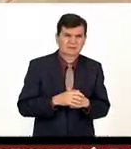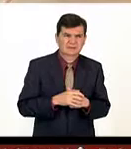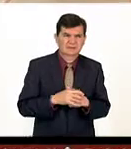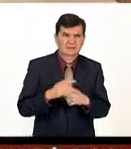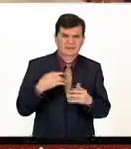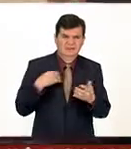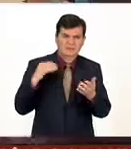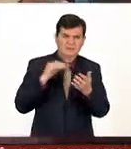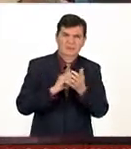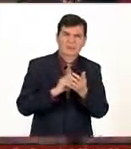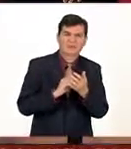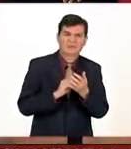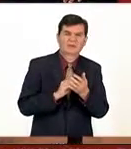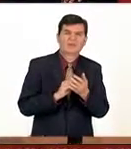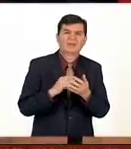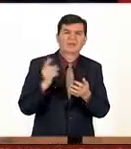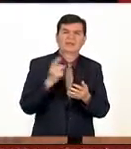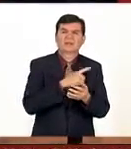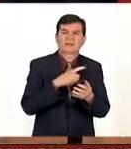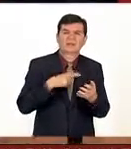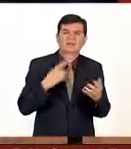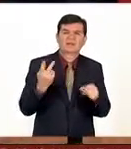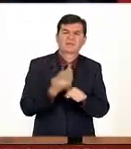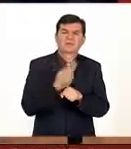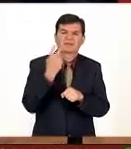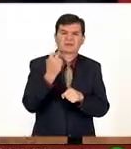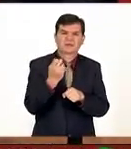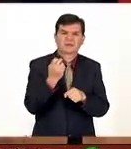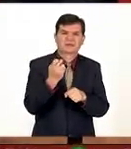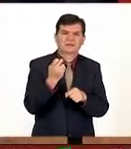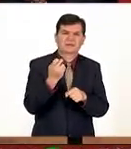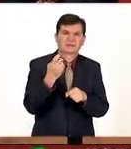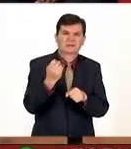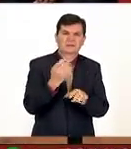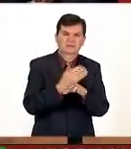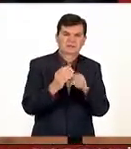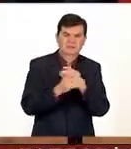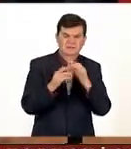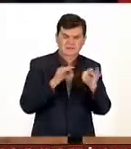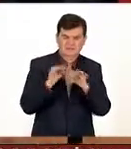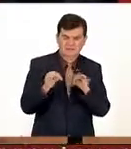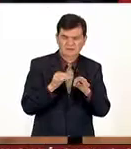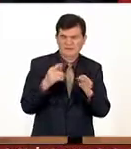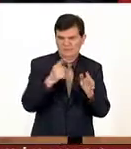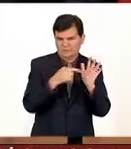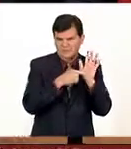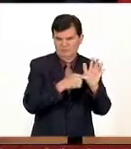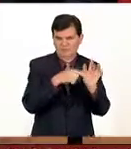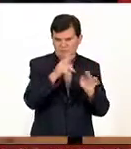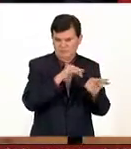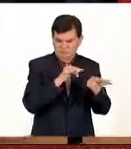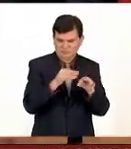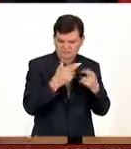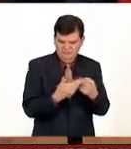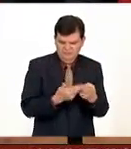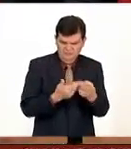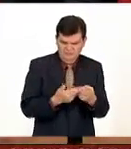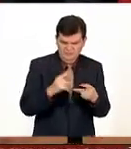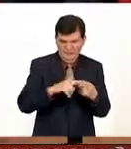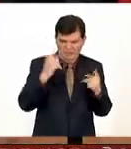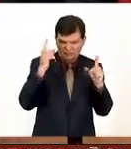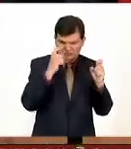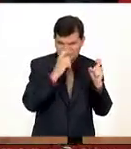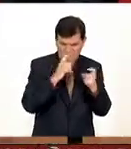cuadro que quiere tomar que debe de suceder para expresarnos este tipo de trabajos porque además sus trabajos son bastos entre ellos también usted